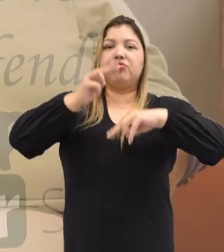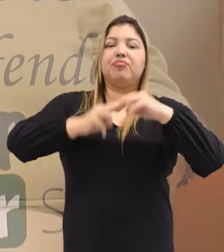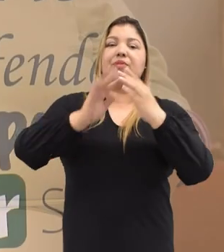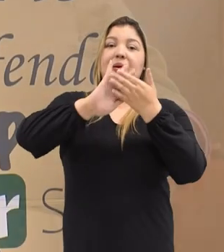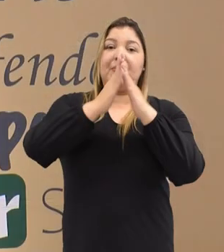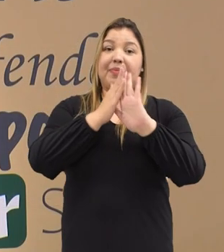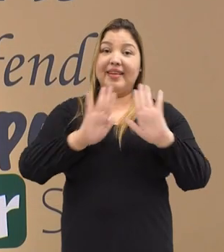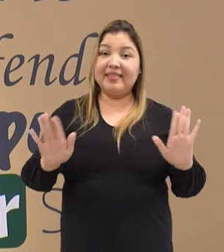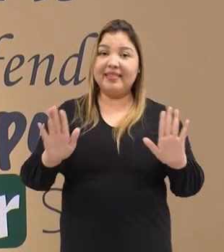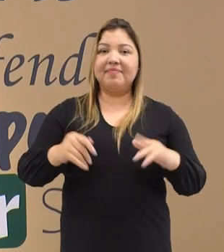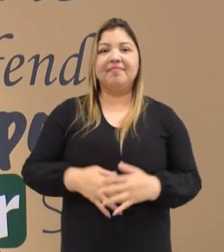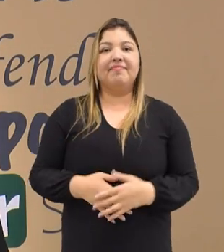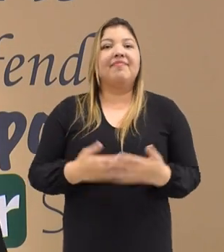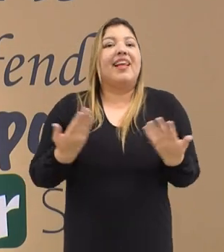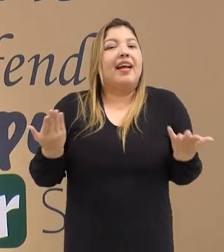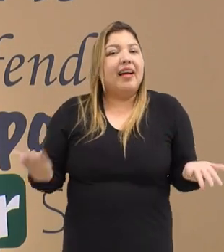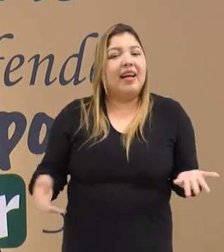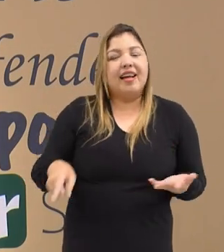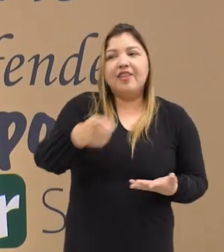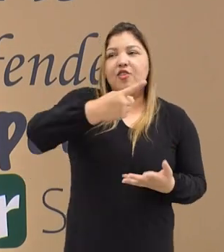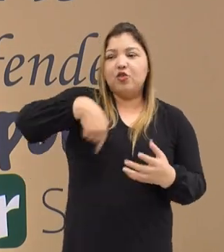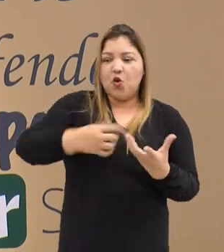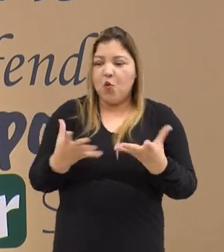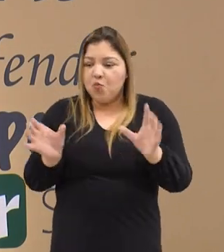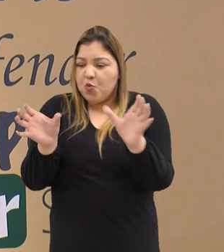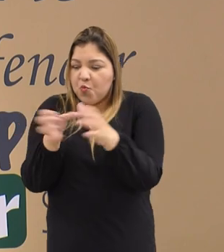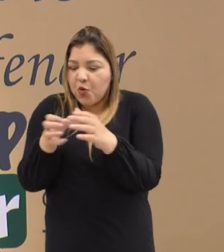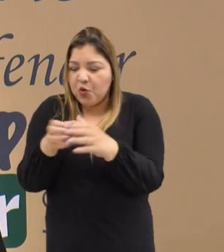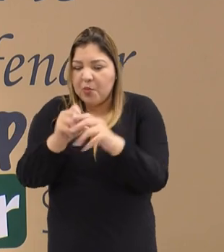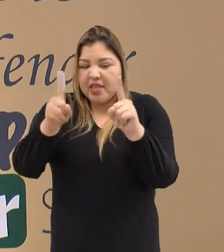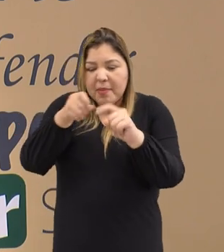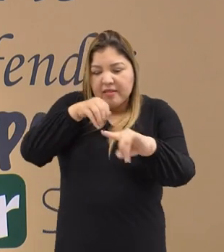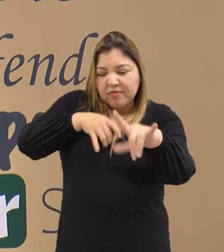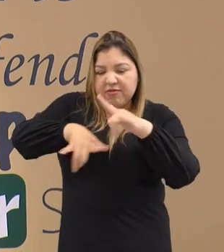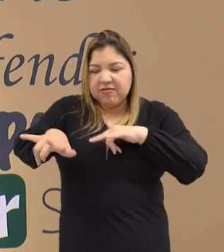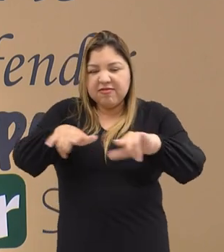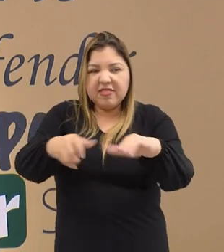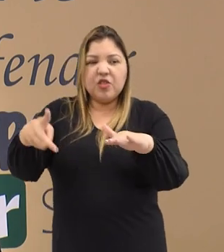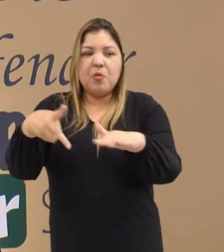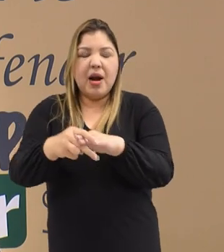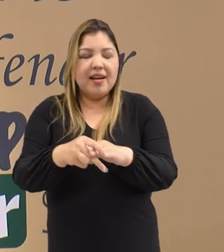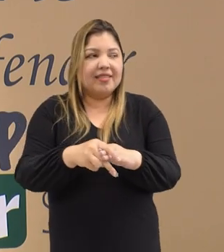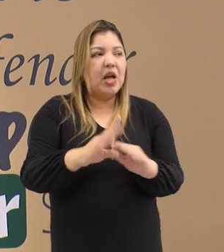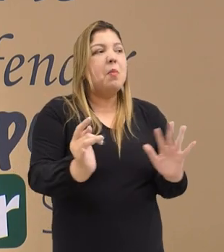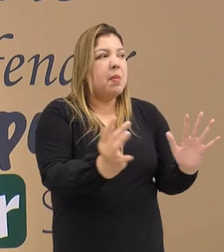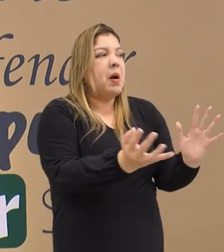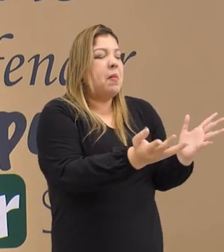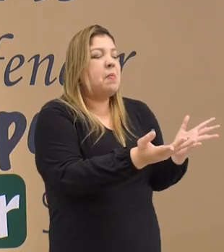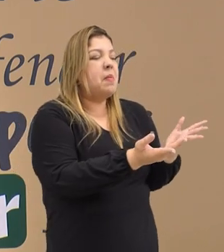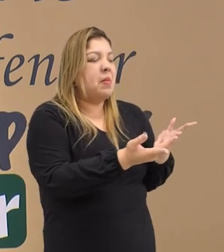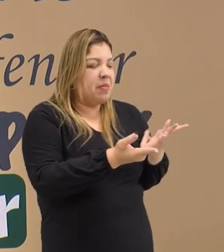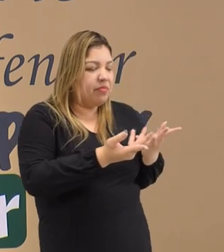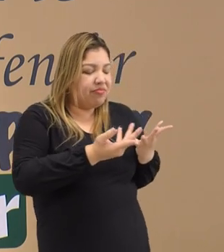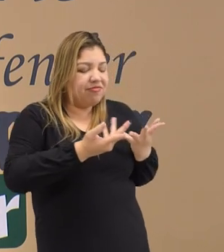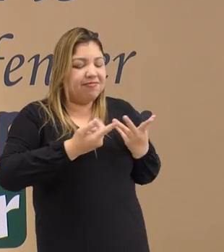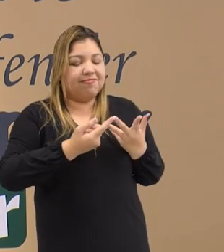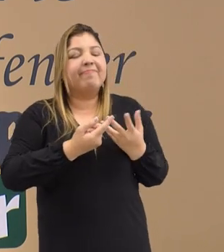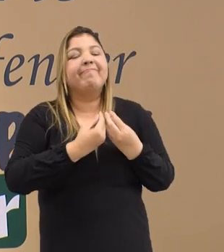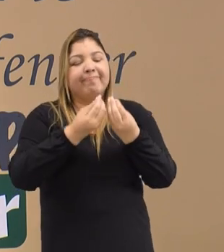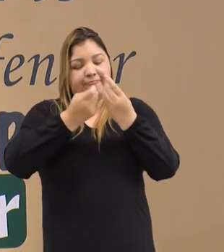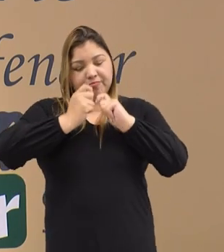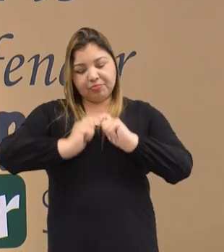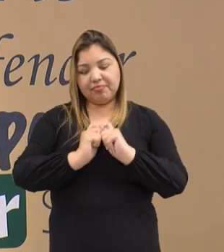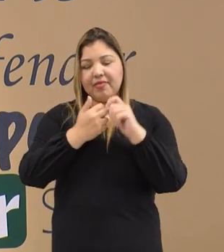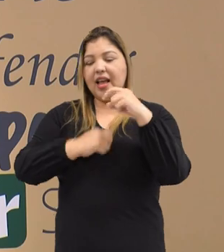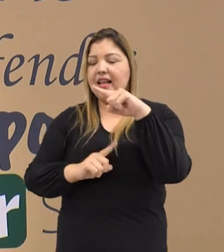de paz. Entonces la red antirrumor, haciéndole frente a estos mensajes, se ha puesto en